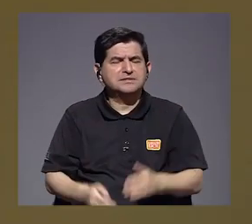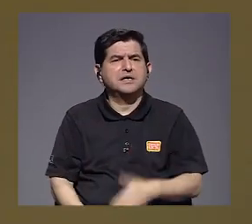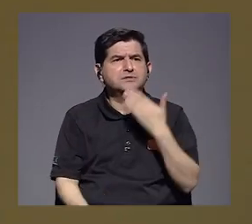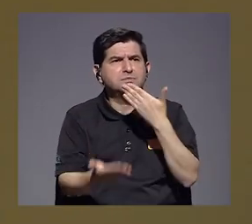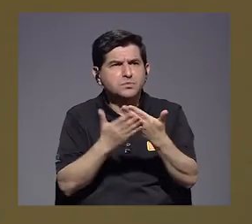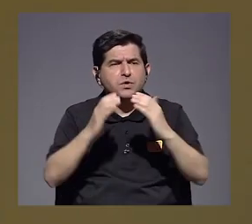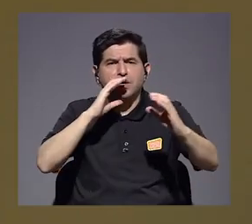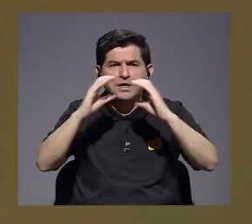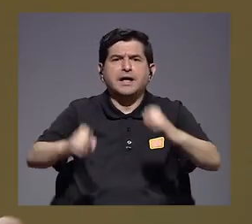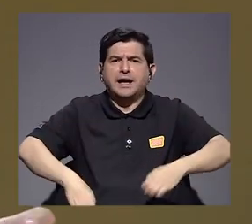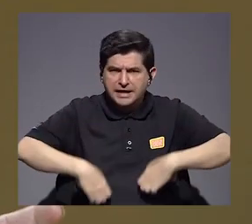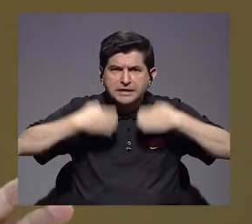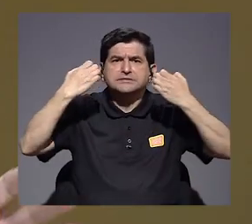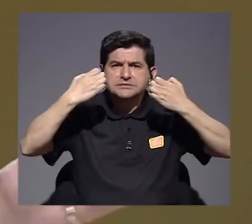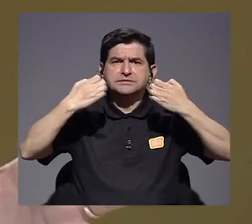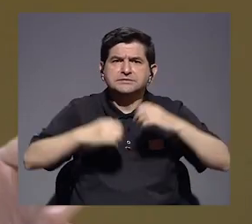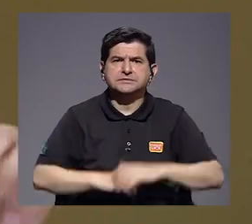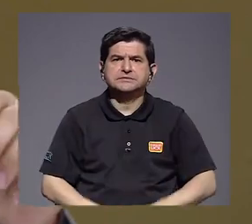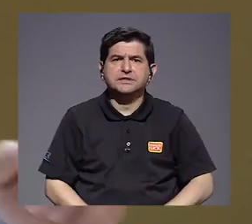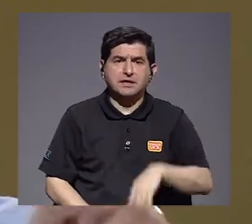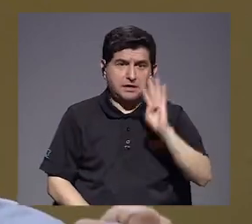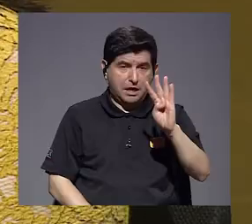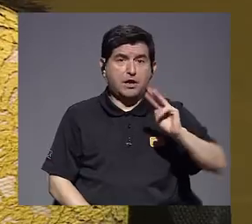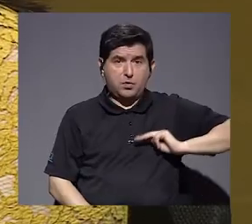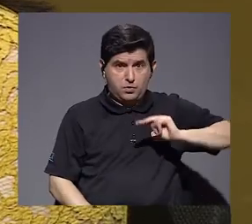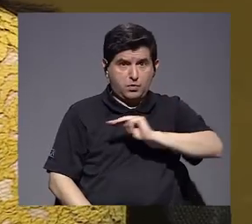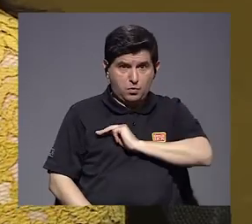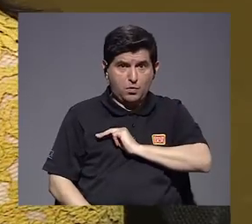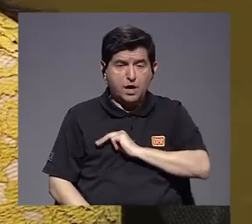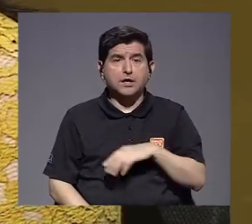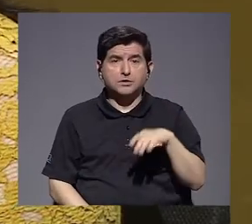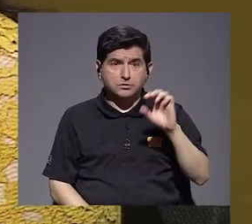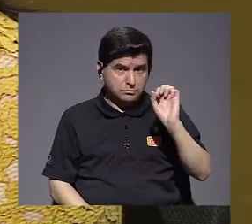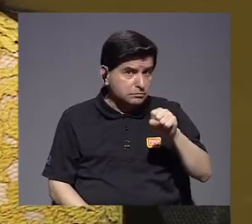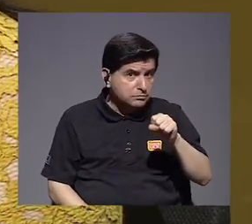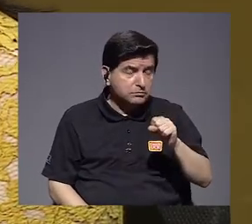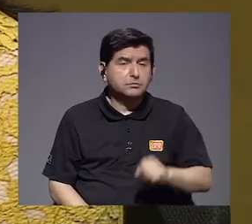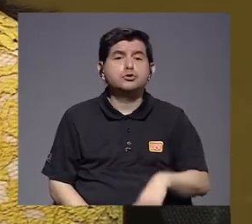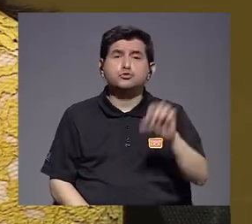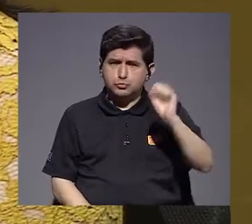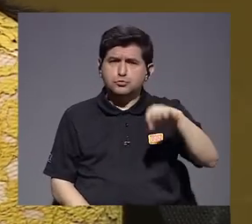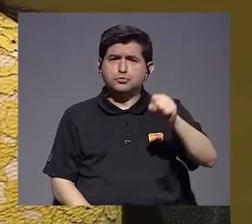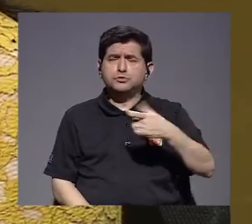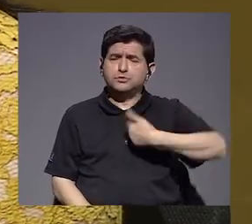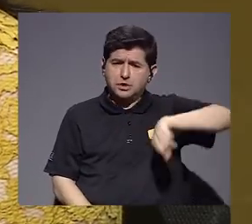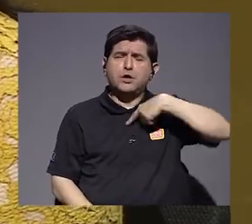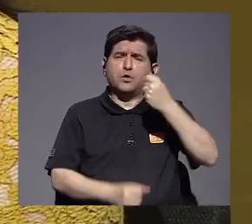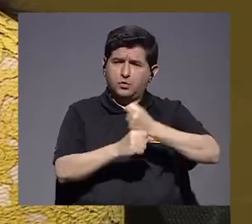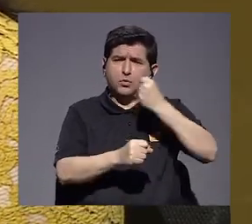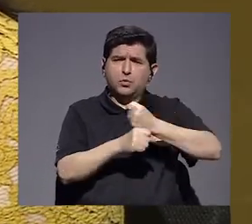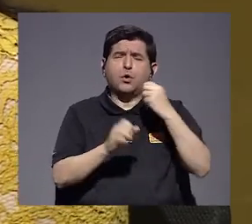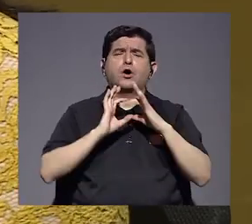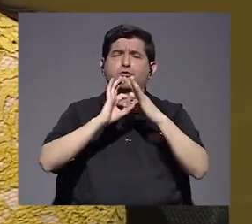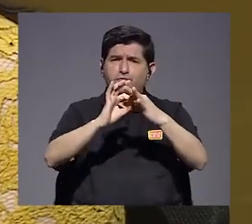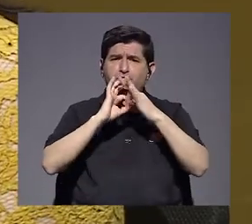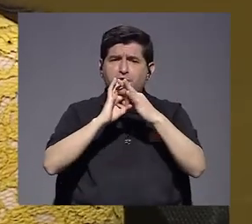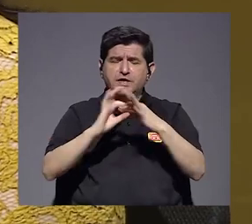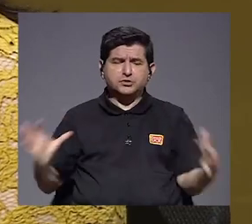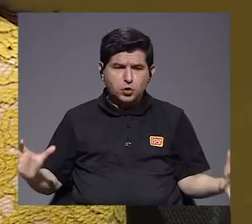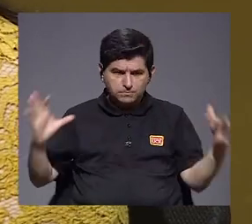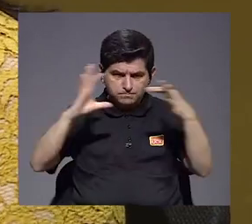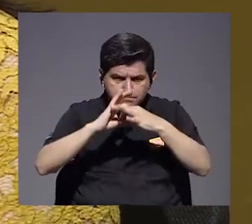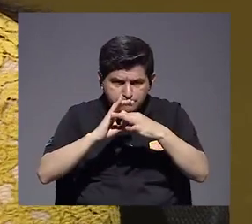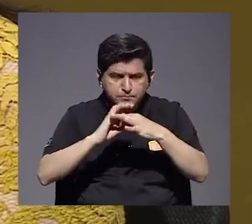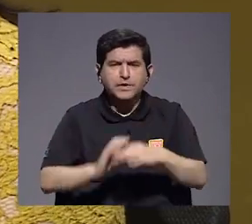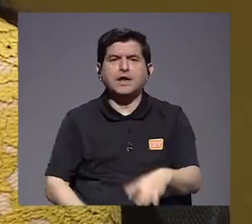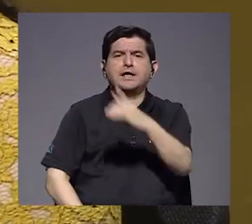comunicación entre los cuatro ministerios? Sí, sí, hemos venido forjando una relación de coordinación